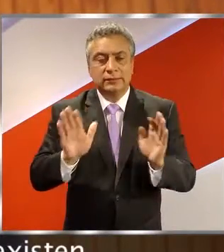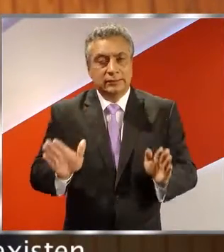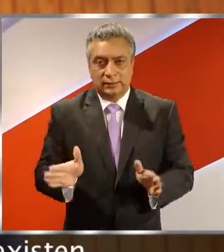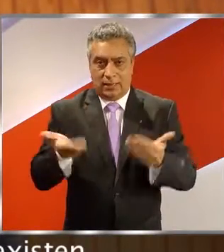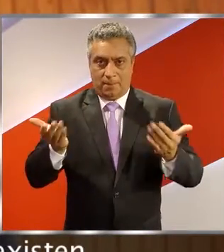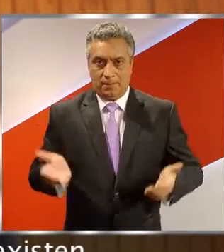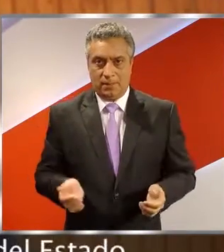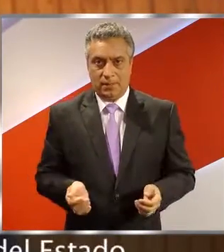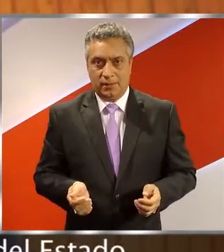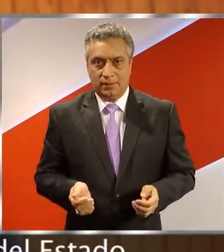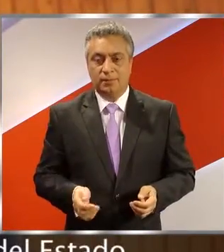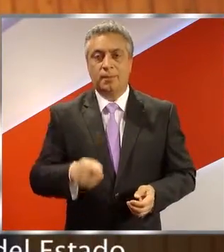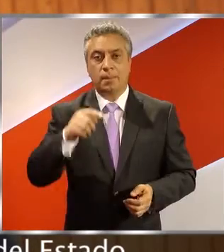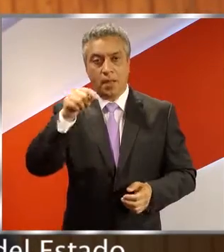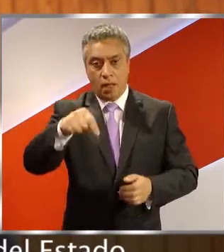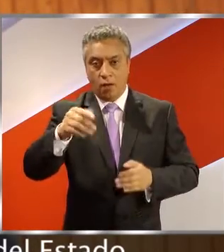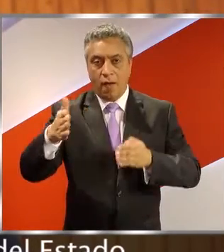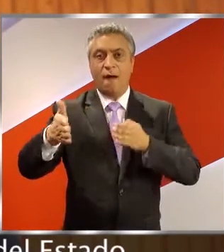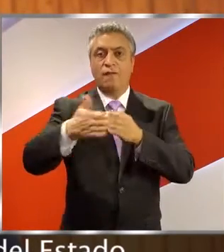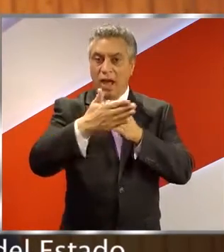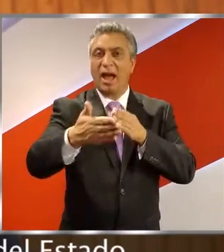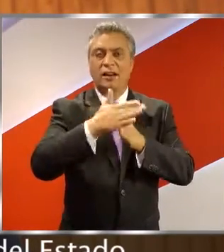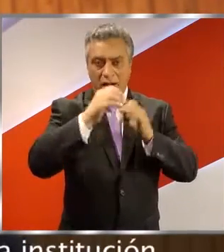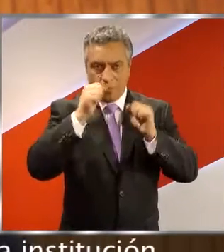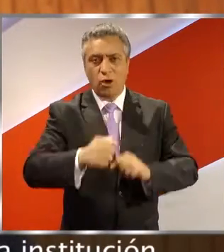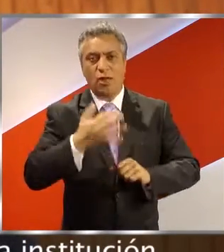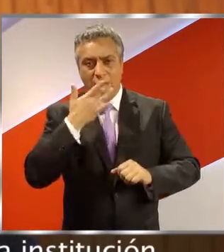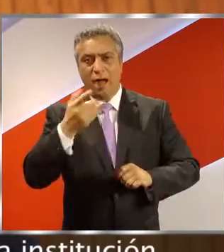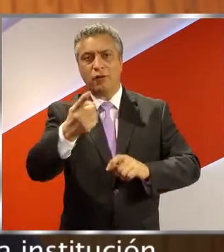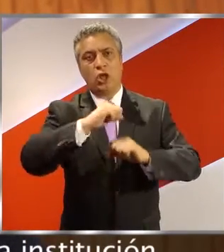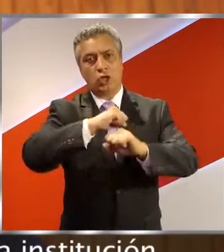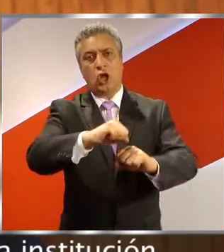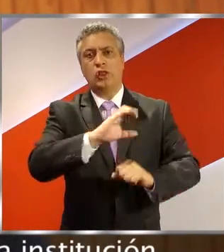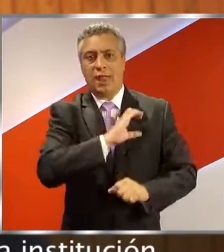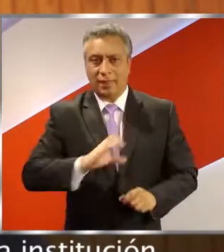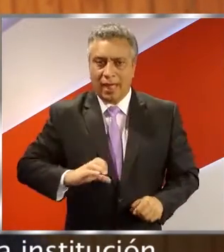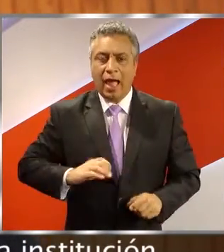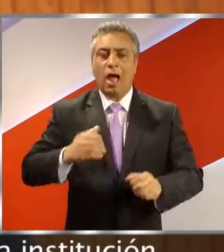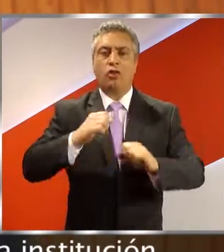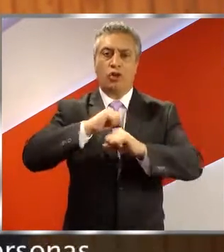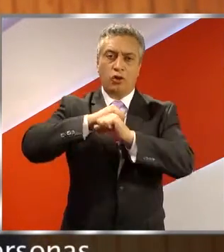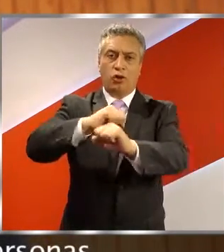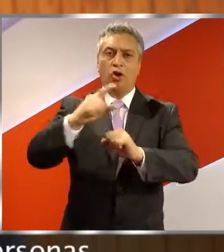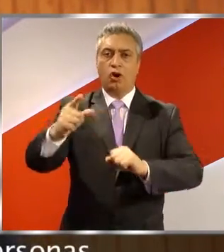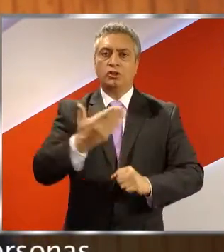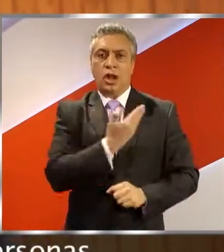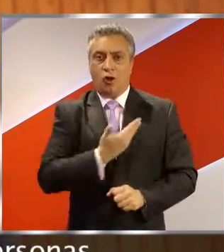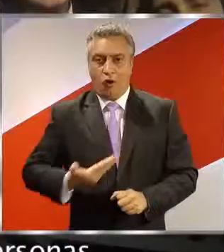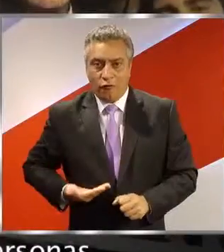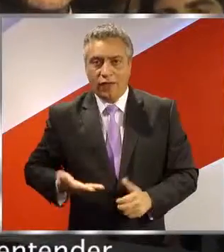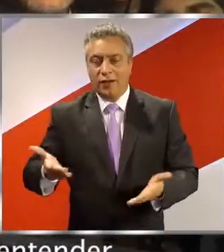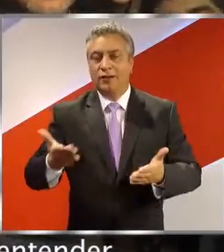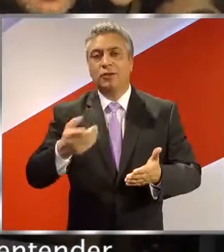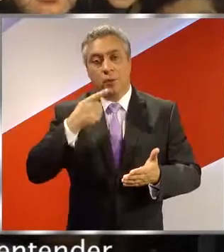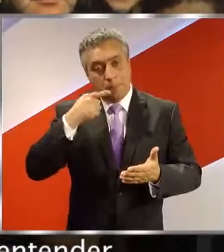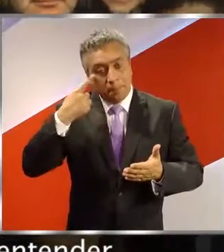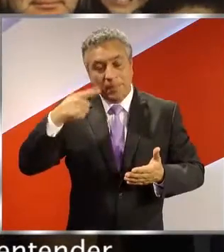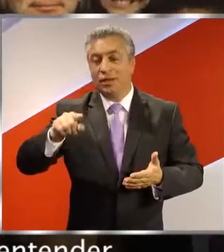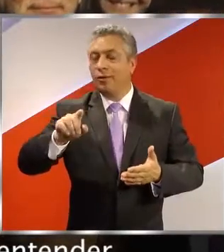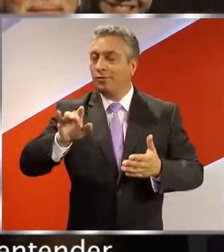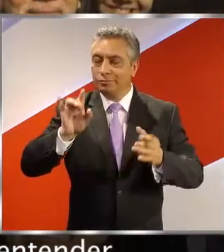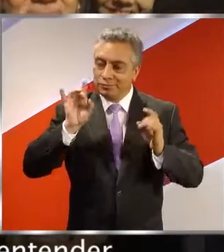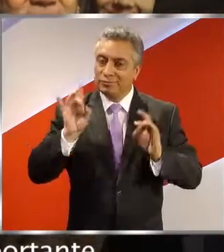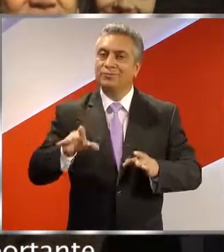existen, uno puede hablar contra el Estado, contra el gobierno, contra la institución, pero finalmente son las personas. Nuestra sociedad